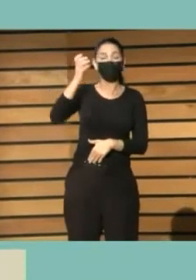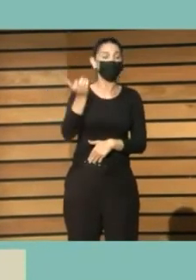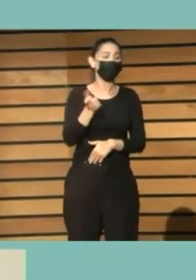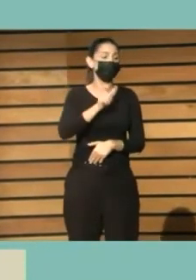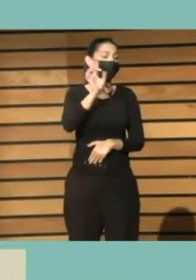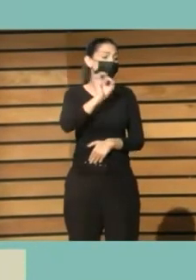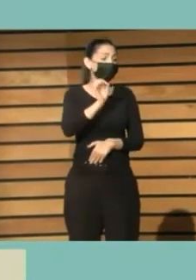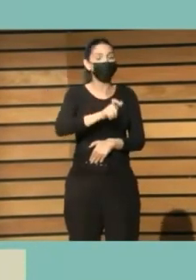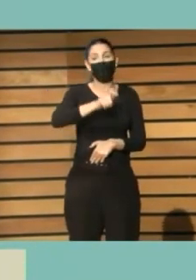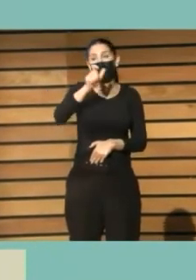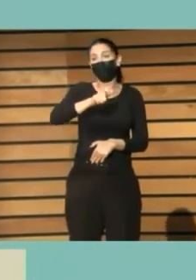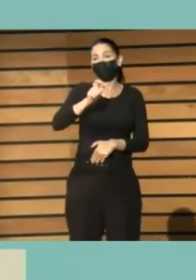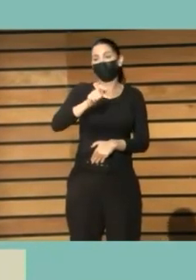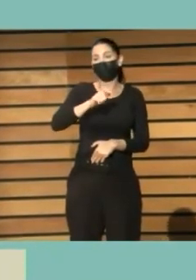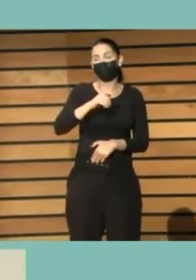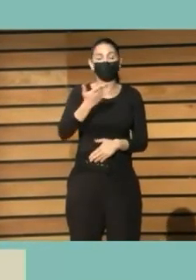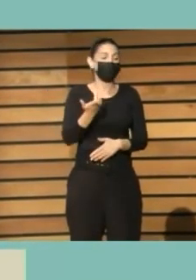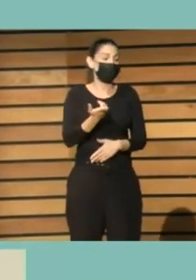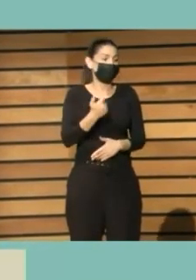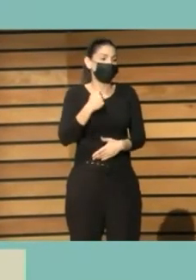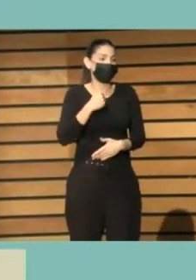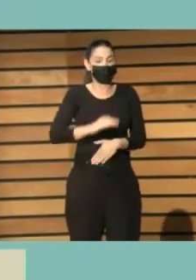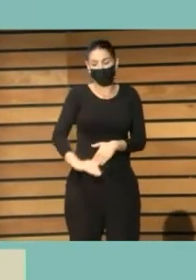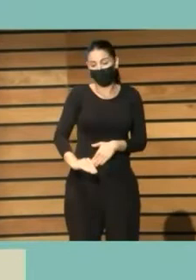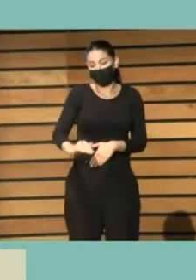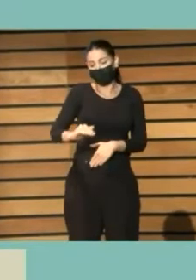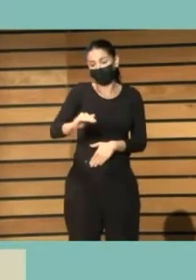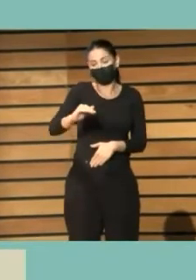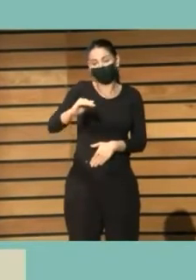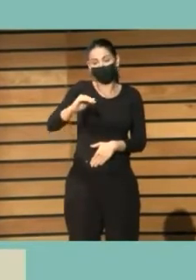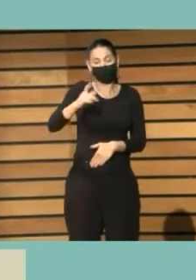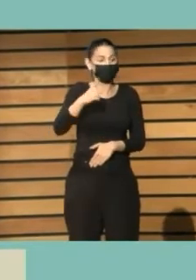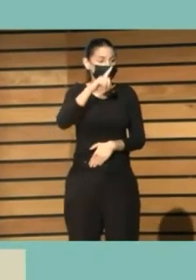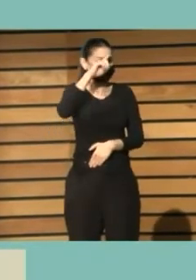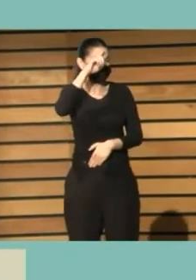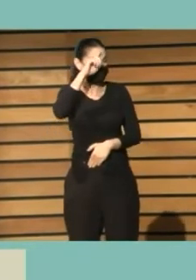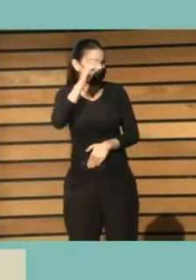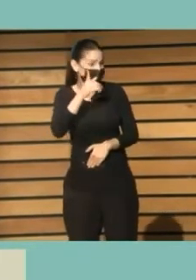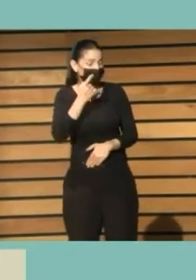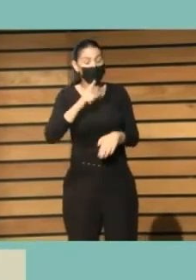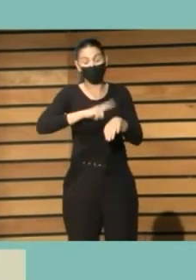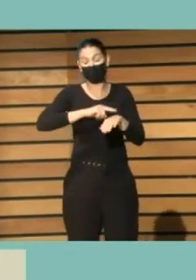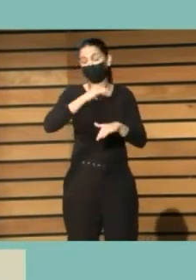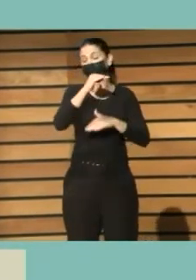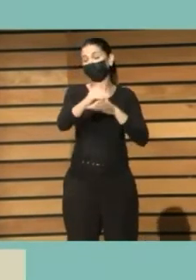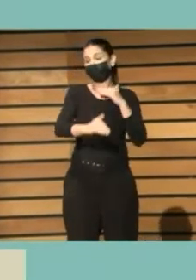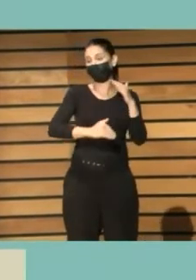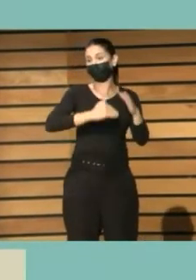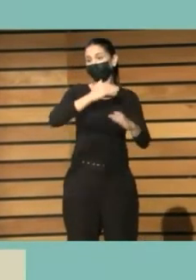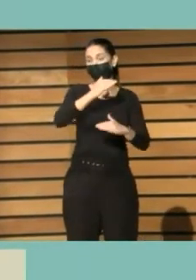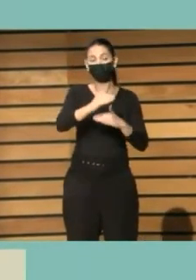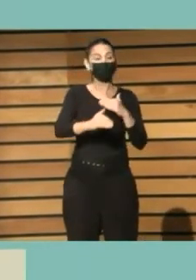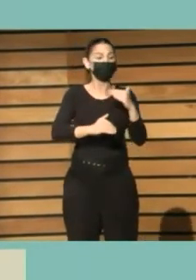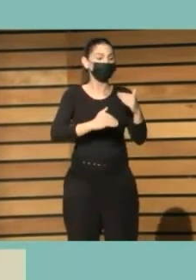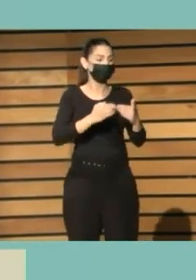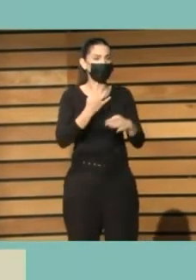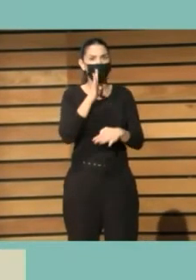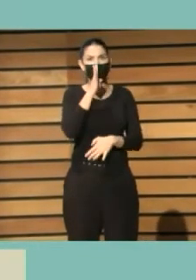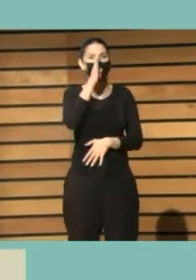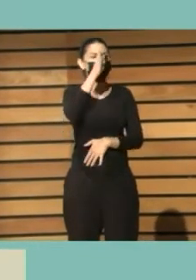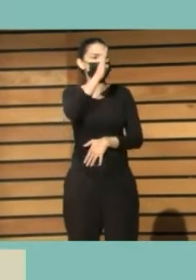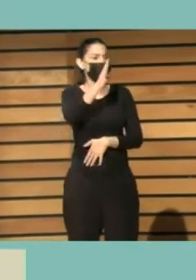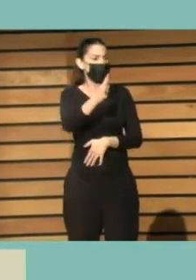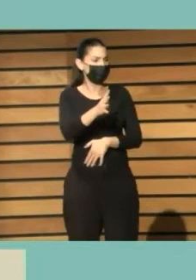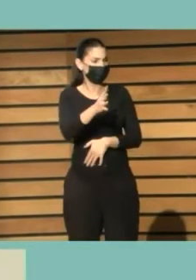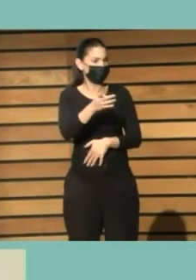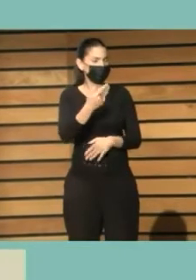tardía a la lectura o que tienen una escolarización deficiente con el tiempo en el transcurso de los cuatro años que